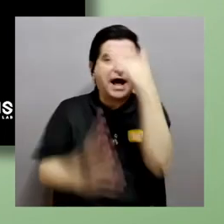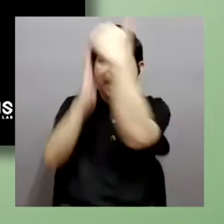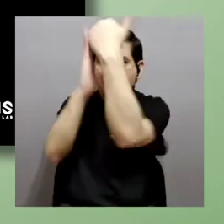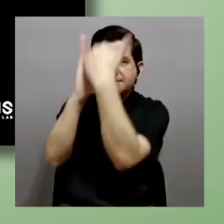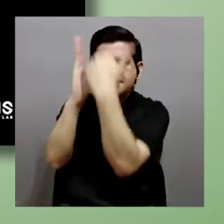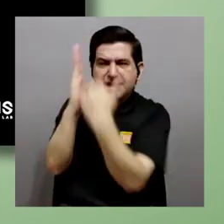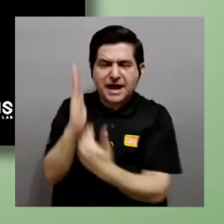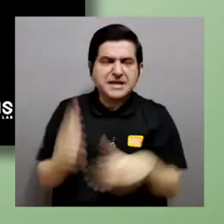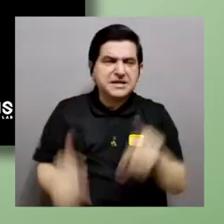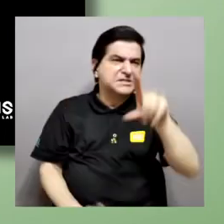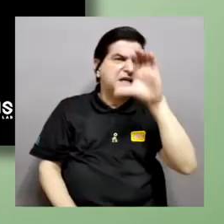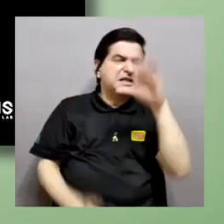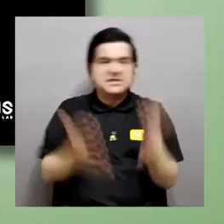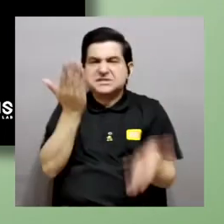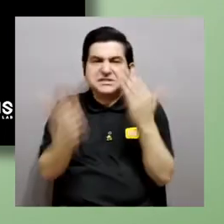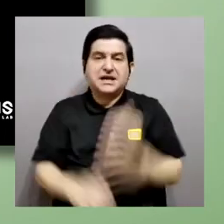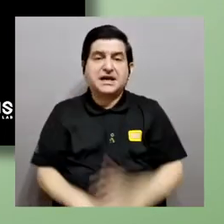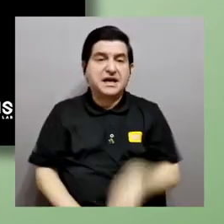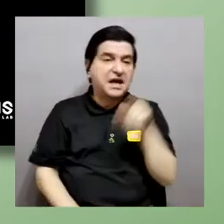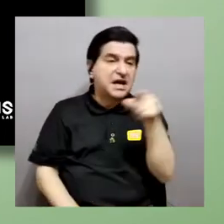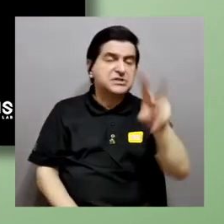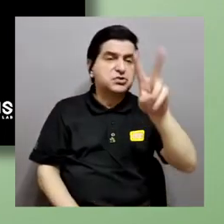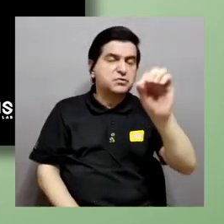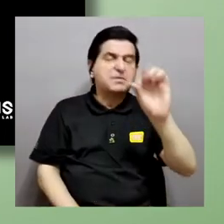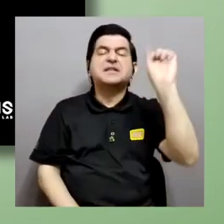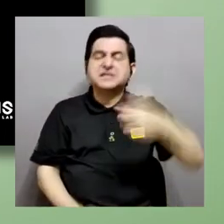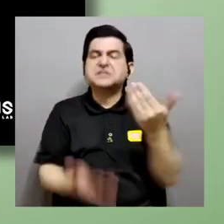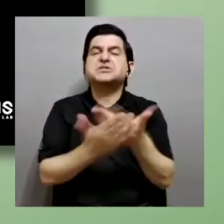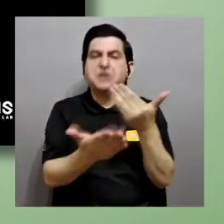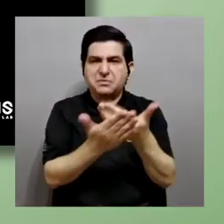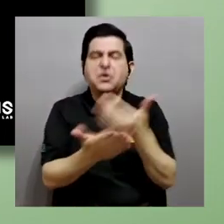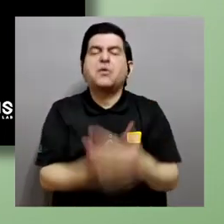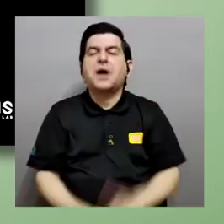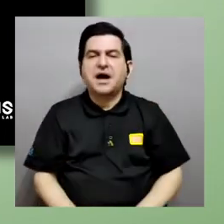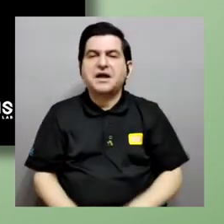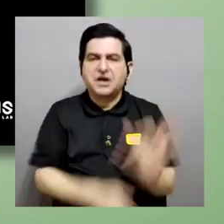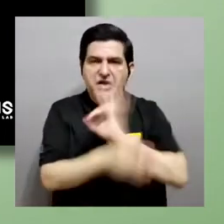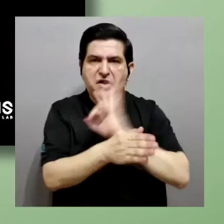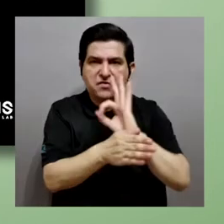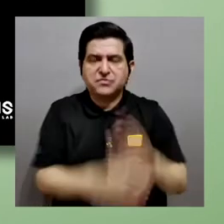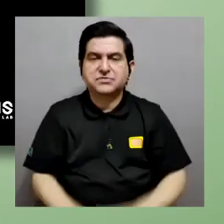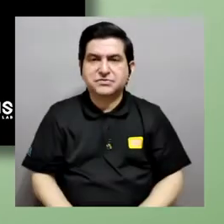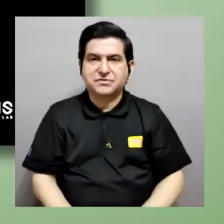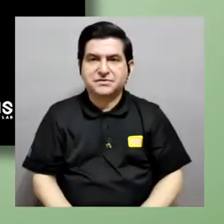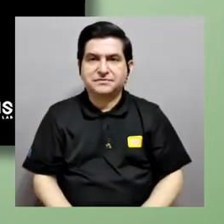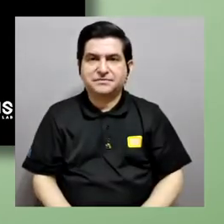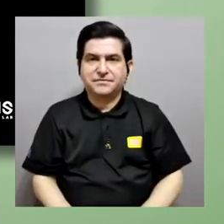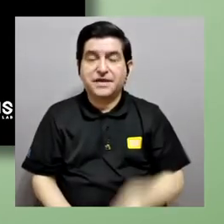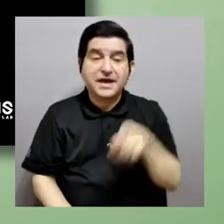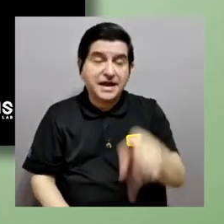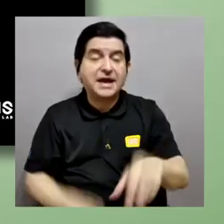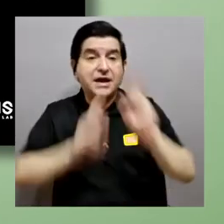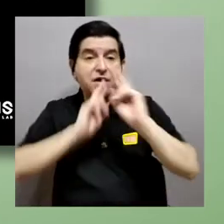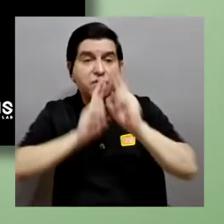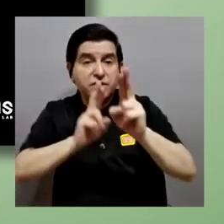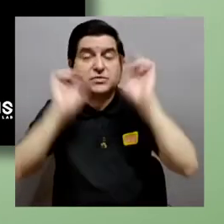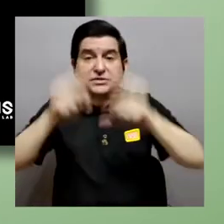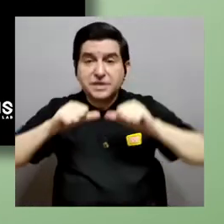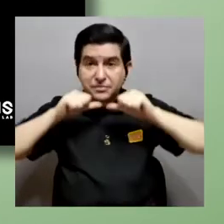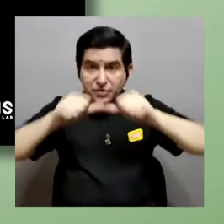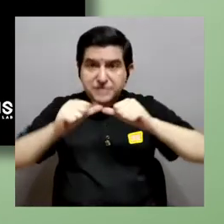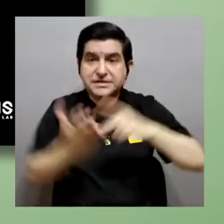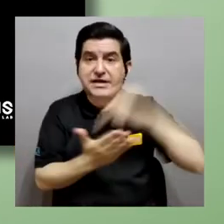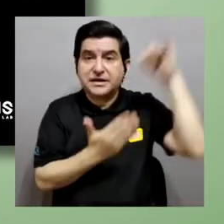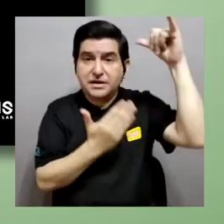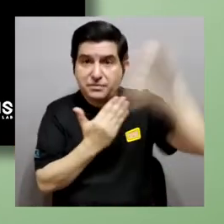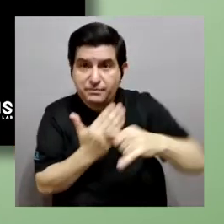por ejemplo, estos 20 sí demostraron que en el virus funciona, ¿verdad? Y con esa respuesta, podríamos entonces darle continuidad al proyecto, así como lo hizo el